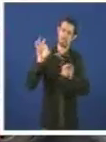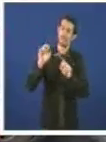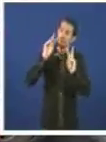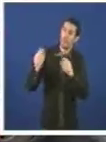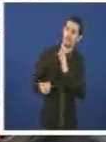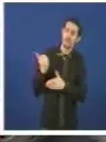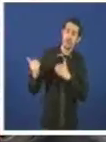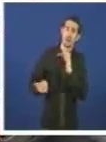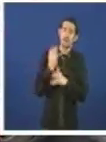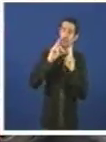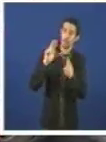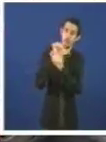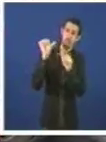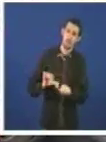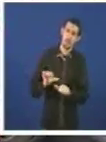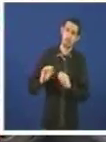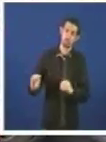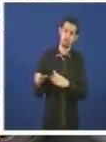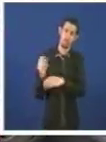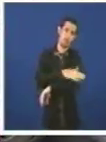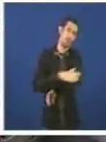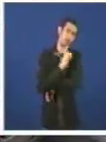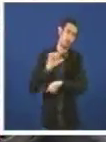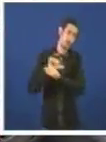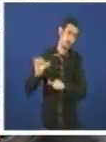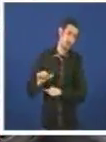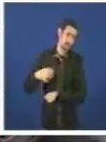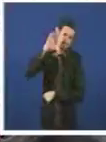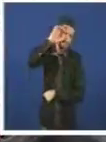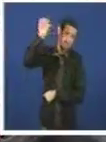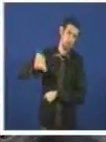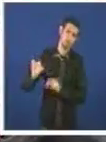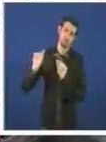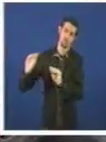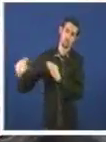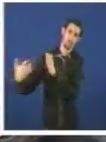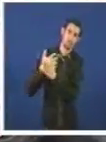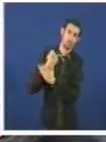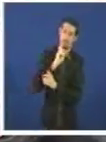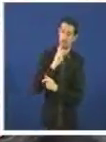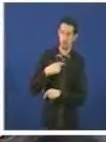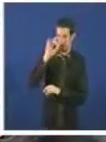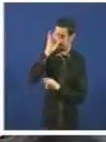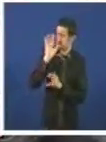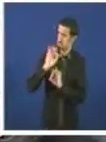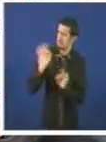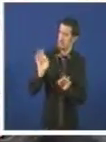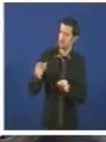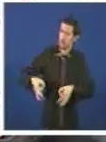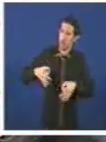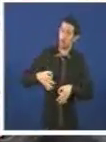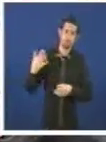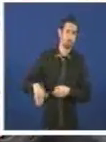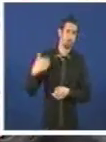de cada actuación do goberno e escoitar as súas justificacións. A verdade é que non deixa de asombrarnos as súas